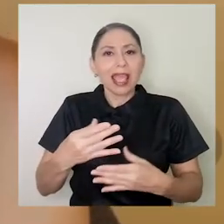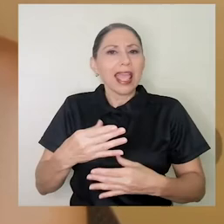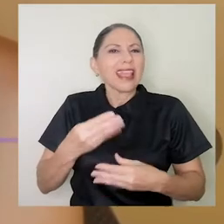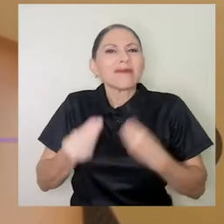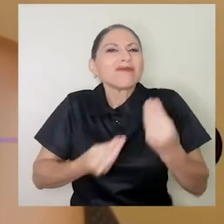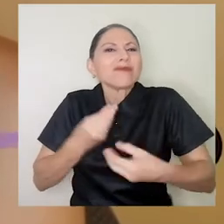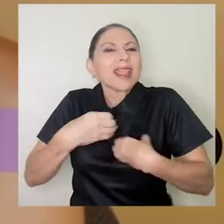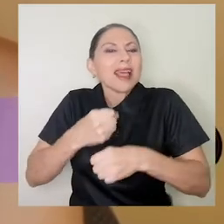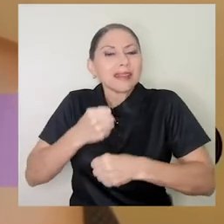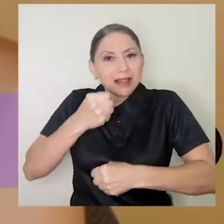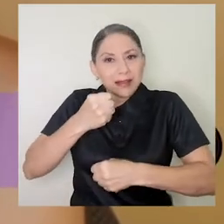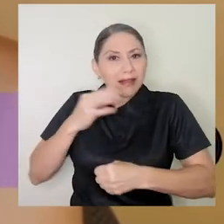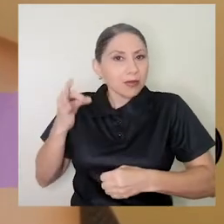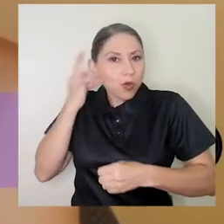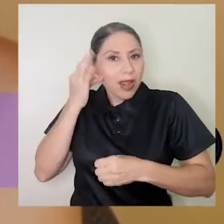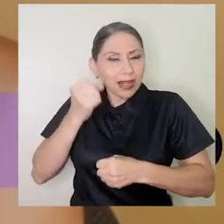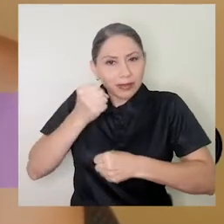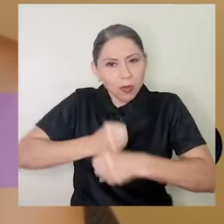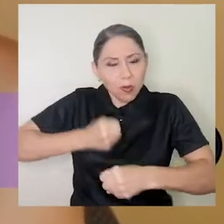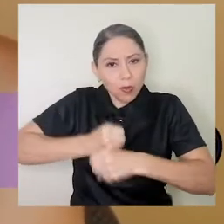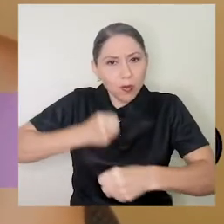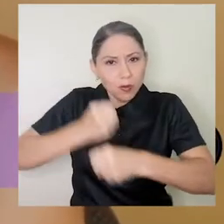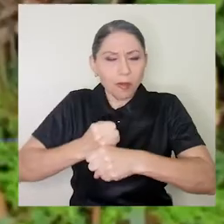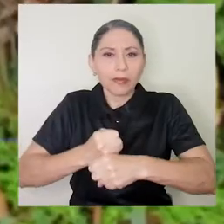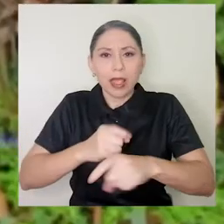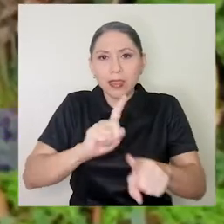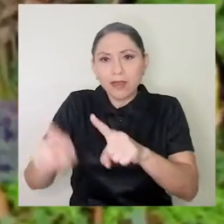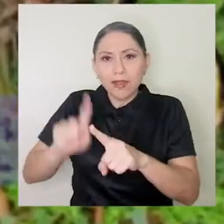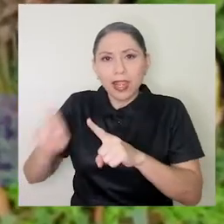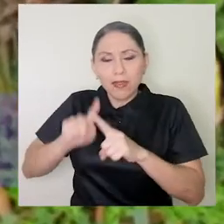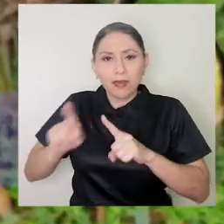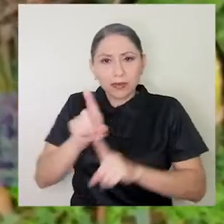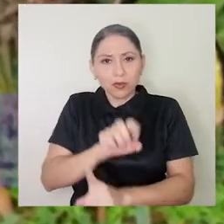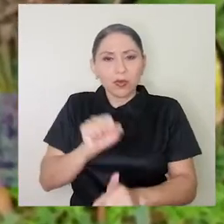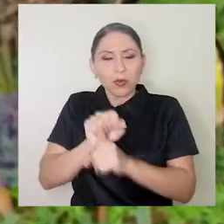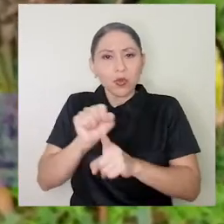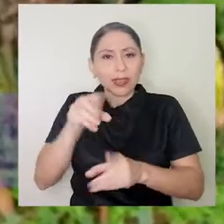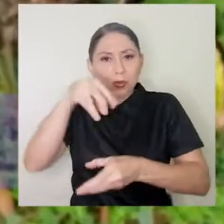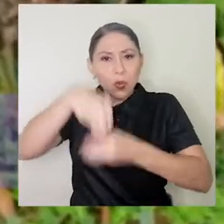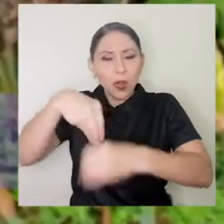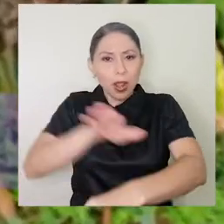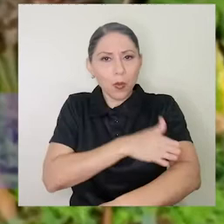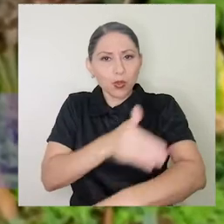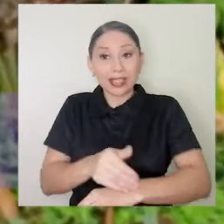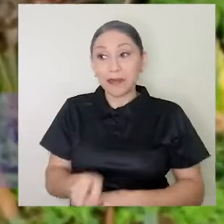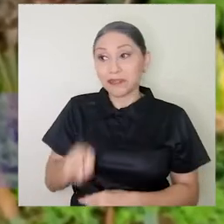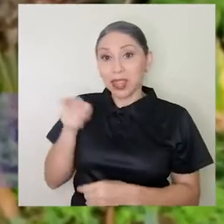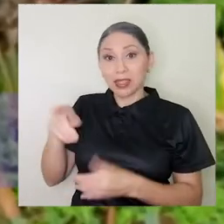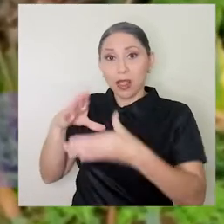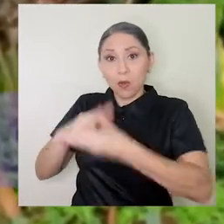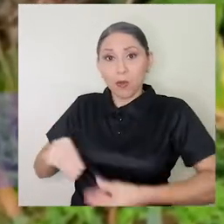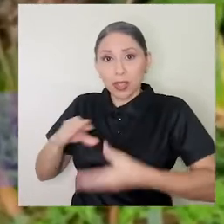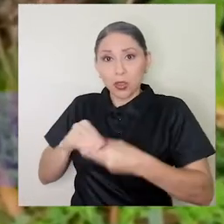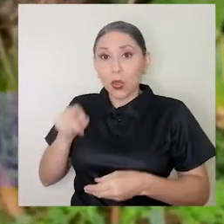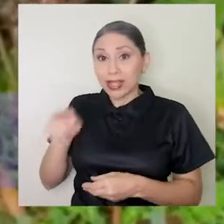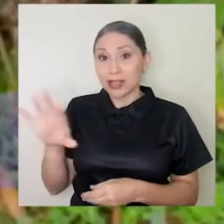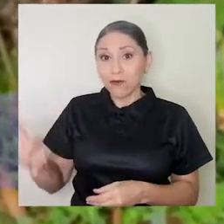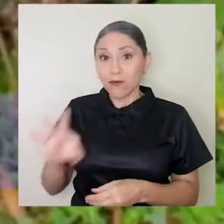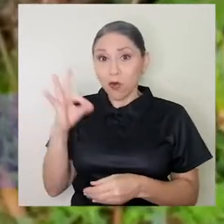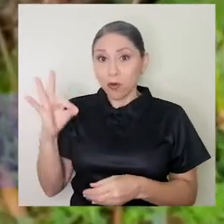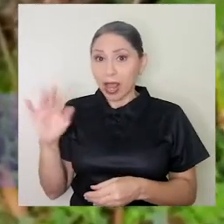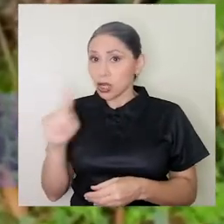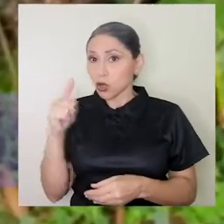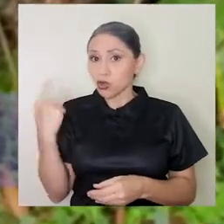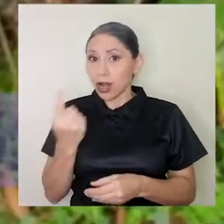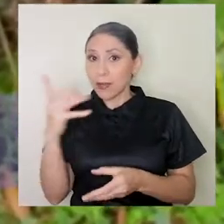de las mujeres y disidencias en la música. La organizadora comentó que esta es una forma no solo de involucrar a